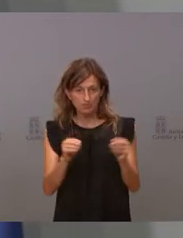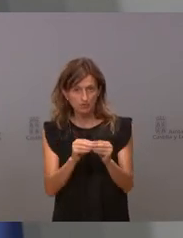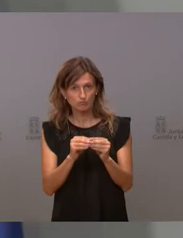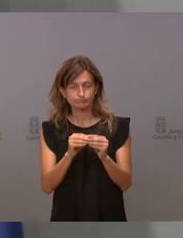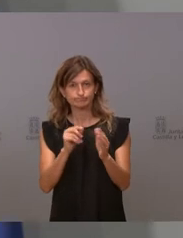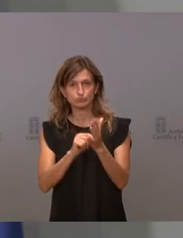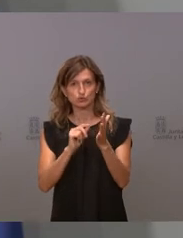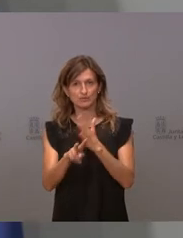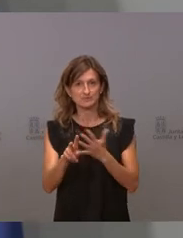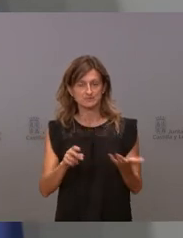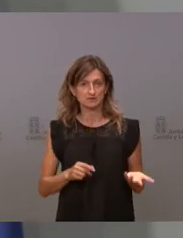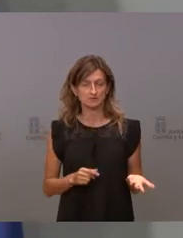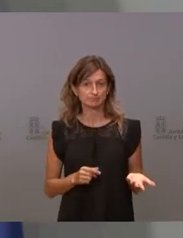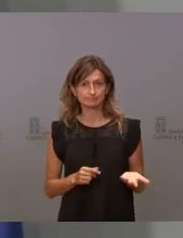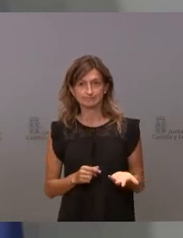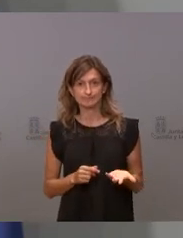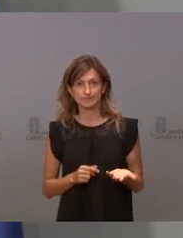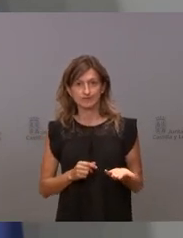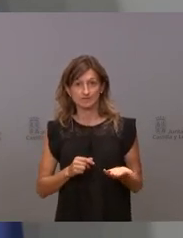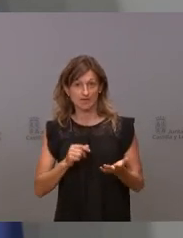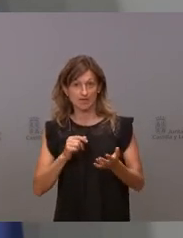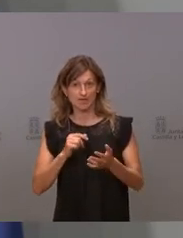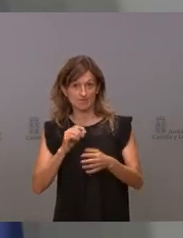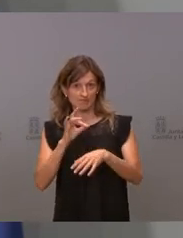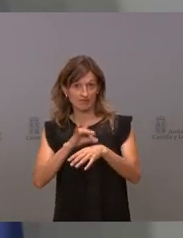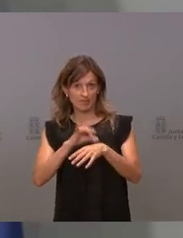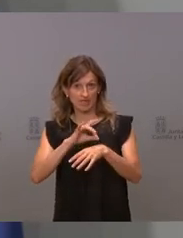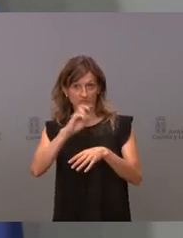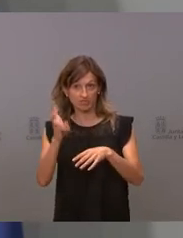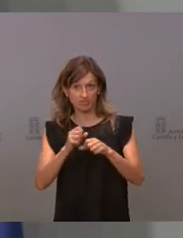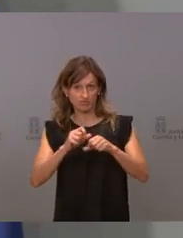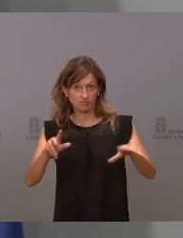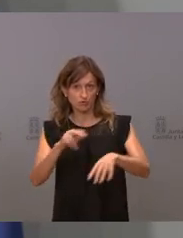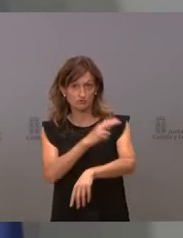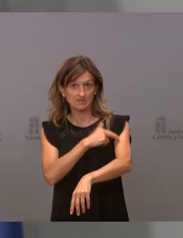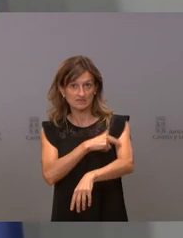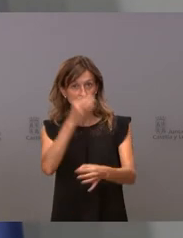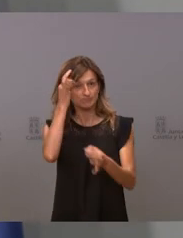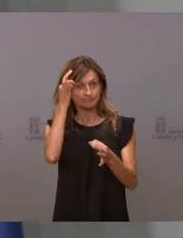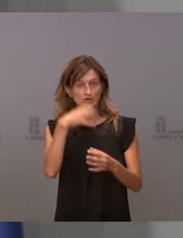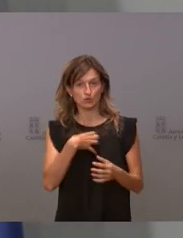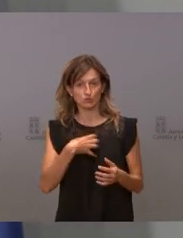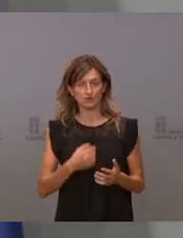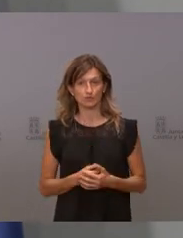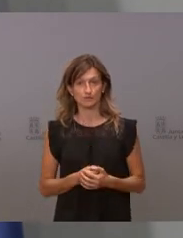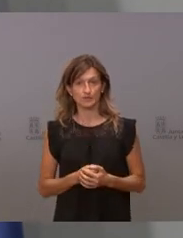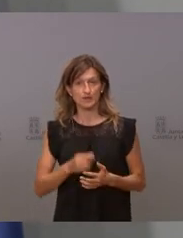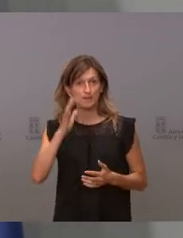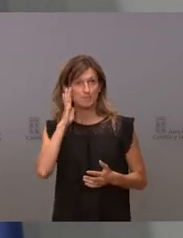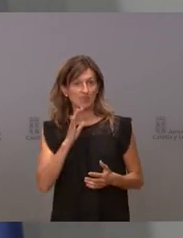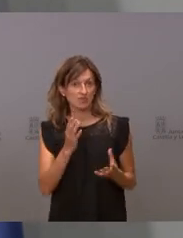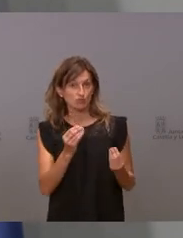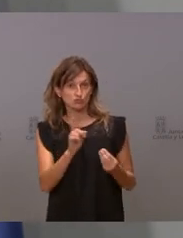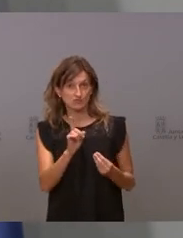epidemiológico-sanitario muy precisa, pero en principio no parecen muchas, son